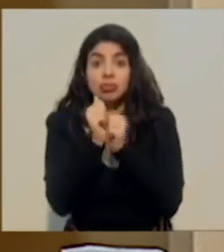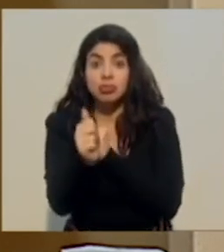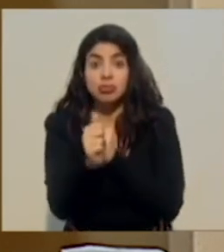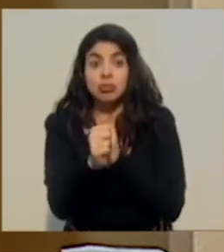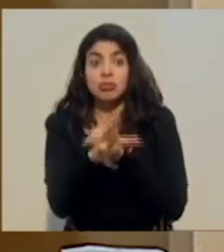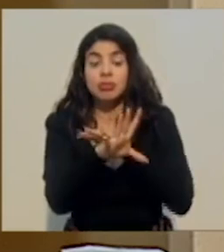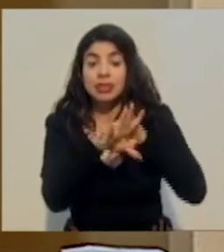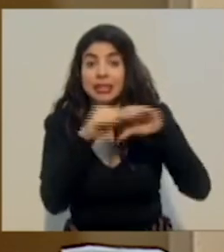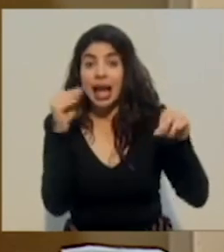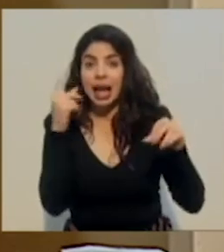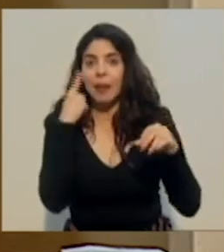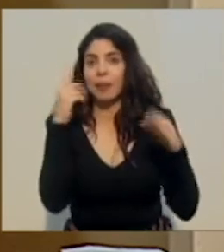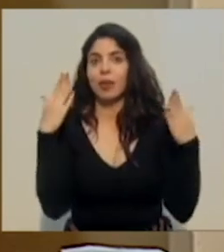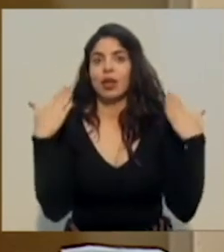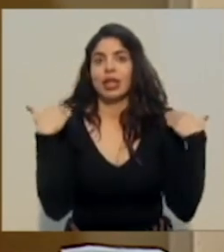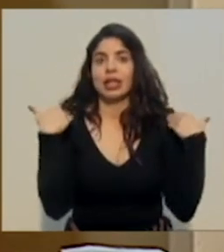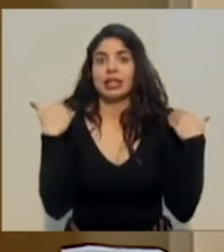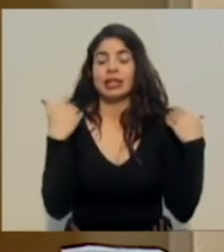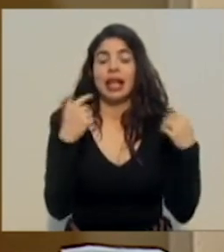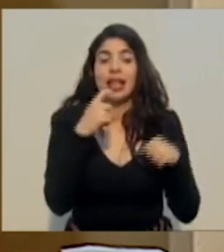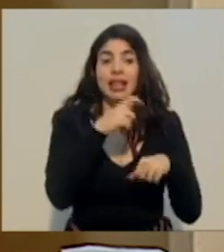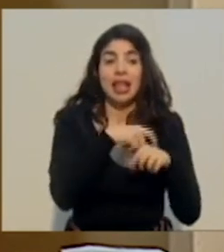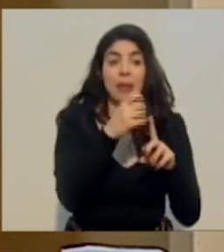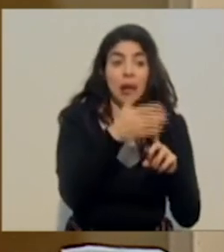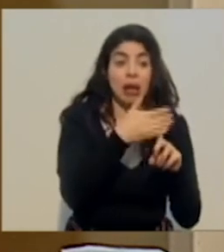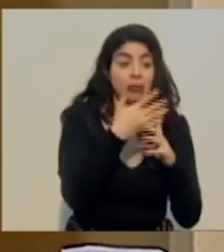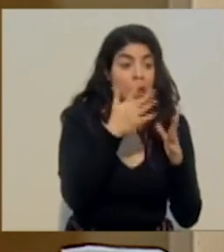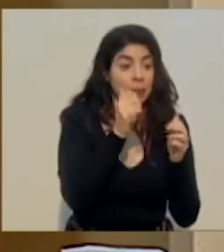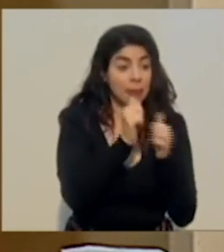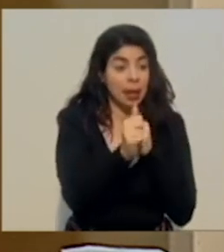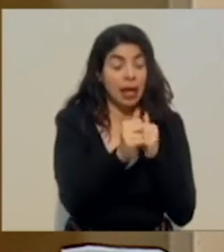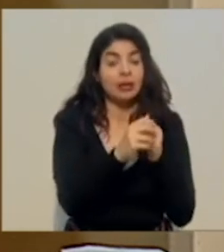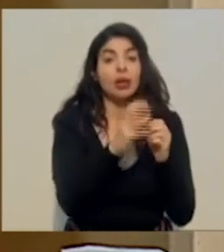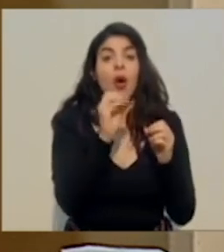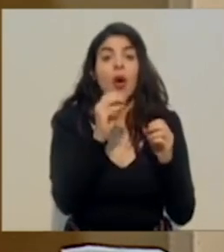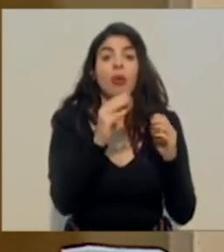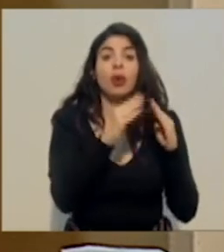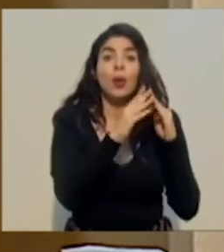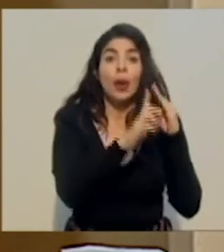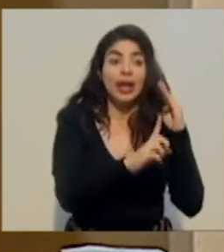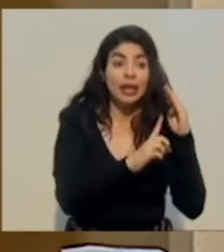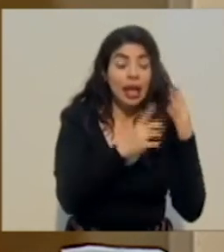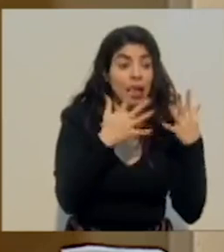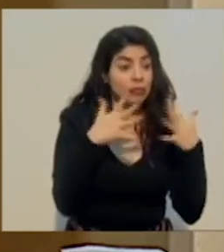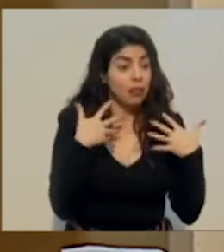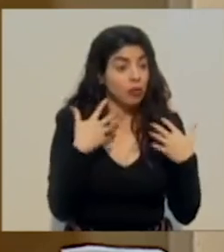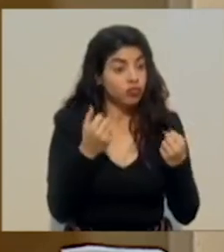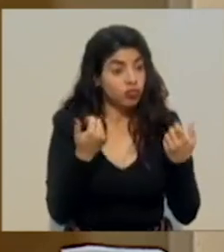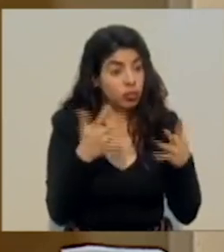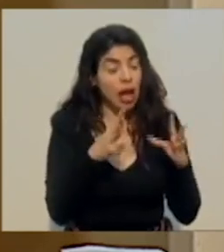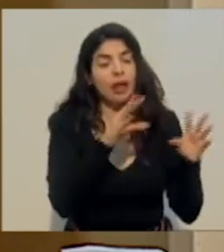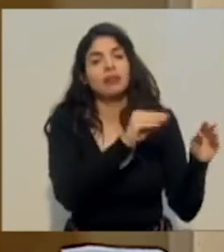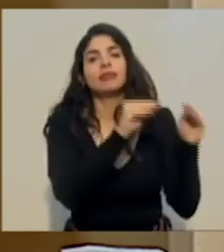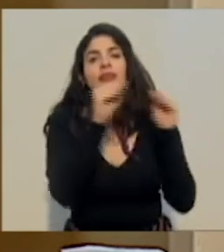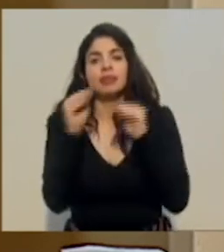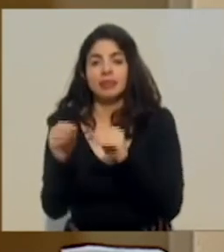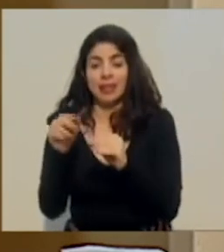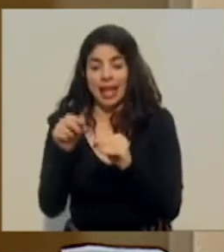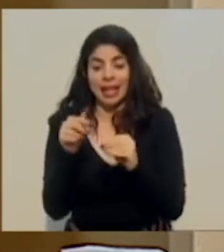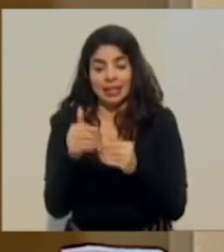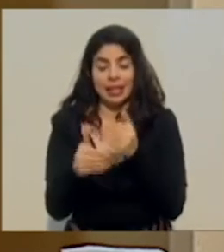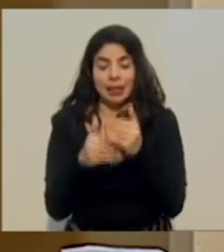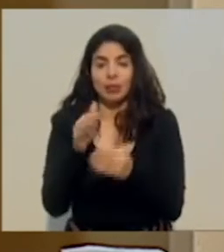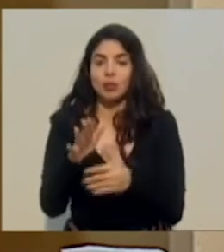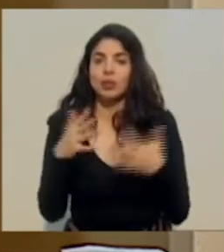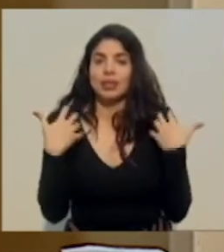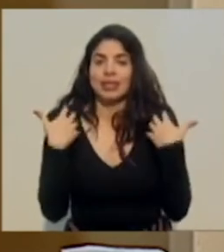saliendo dichosamente de su periodo de aislamiento, de su periodo de cuarentena, de la recuperación de la salud